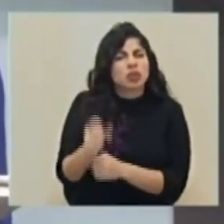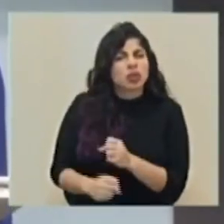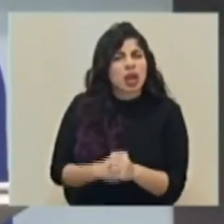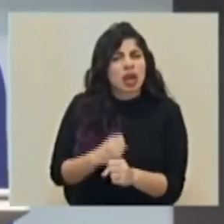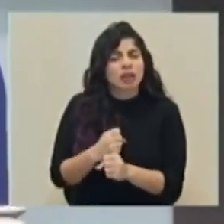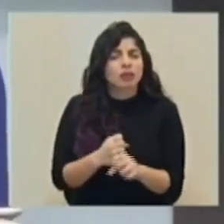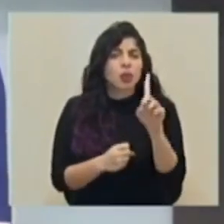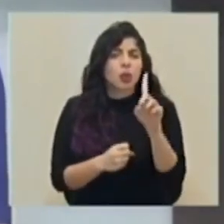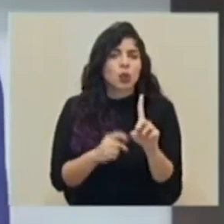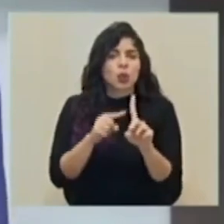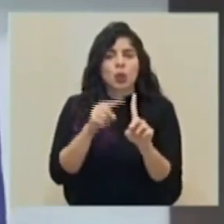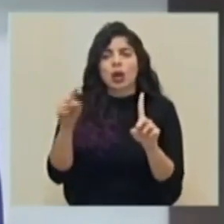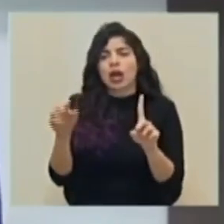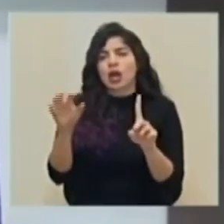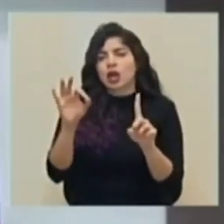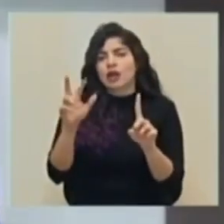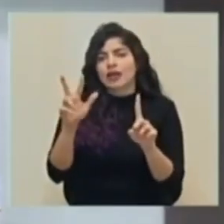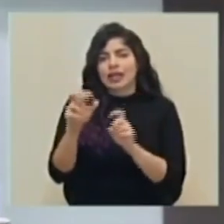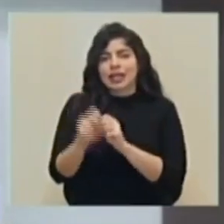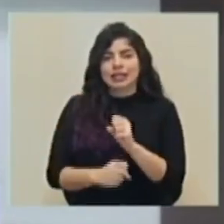de uno a noventa y tres años.